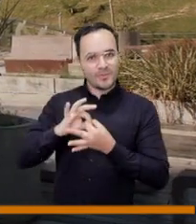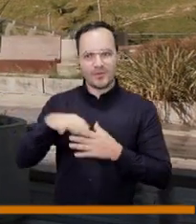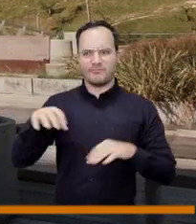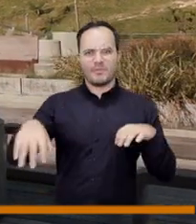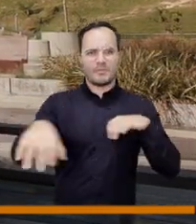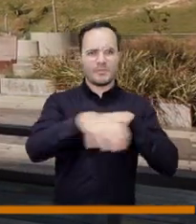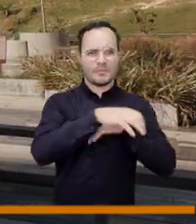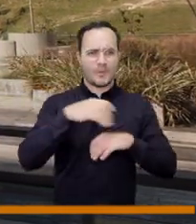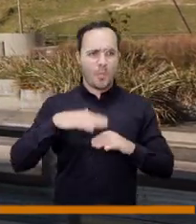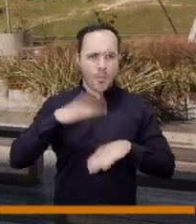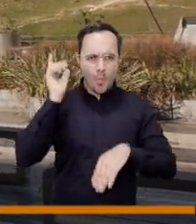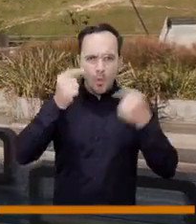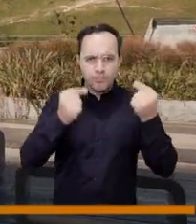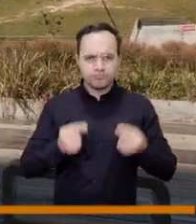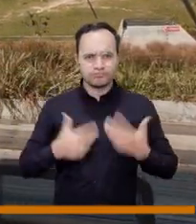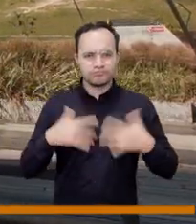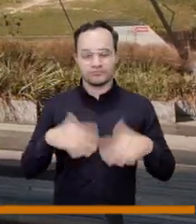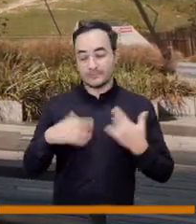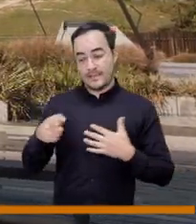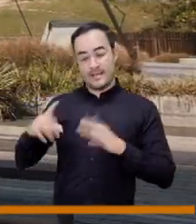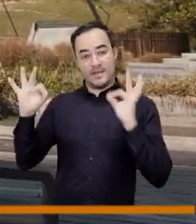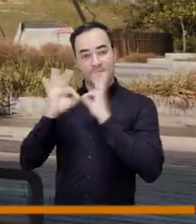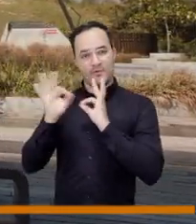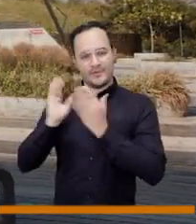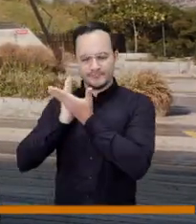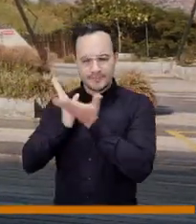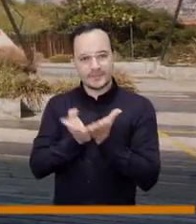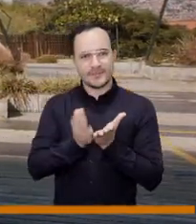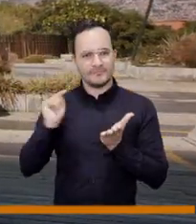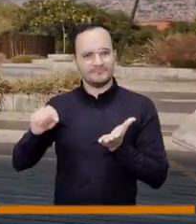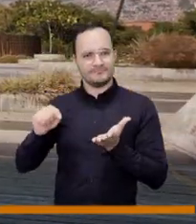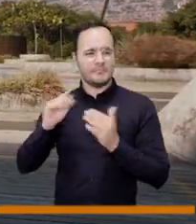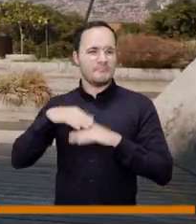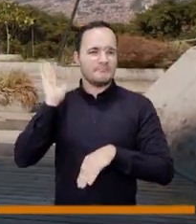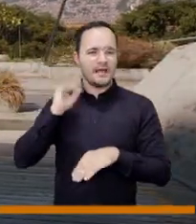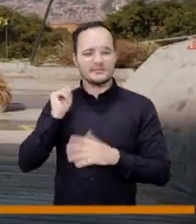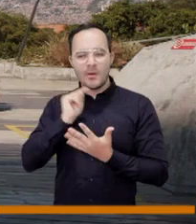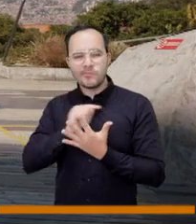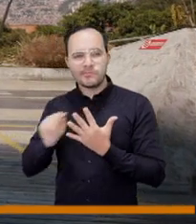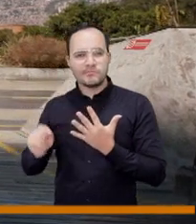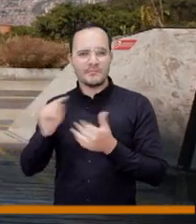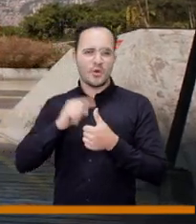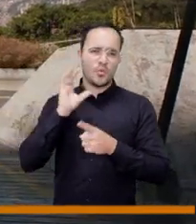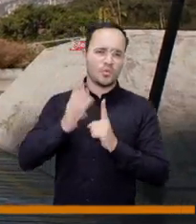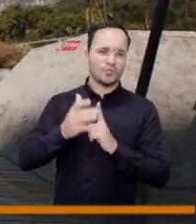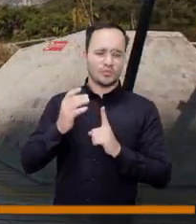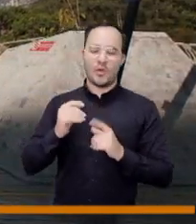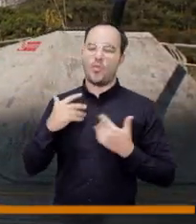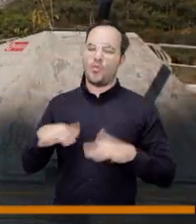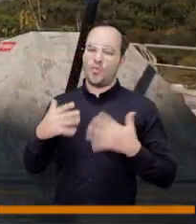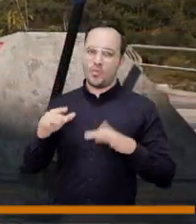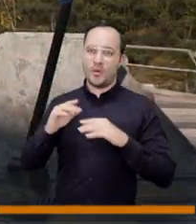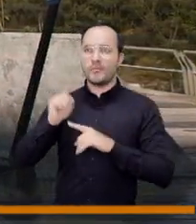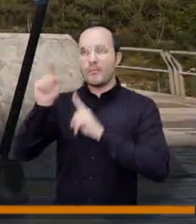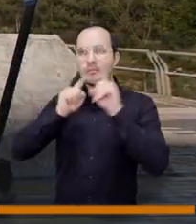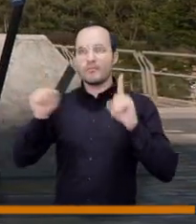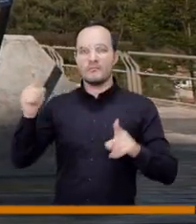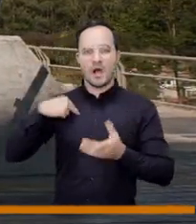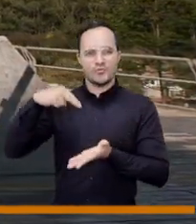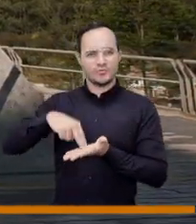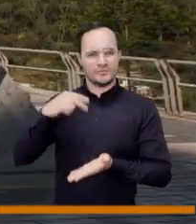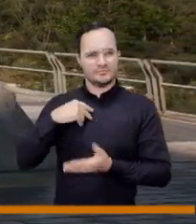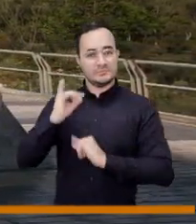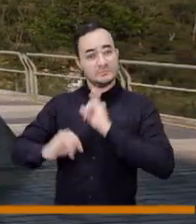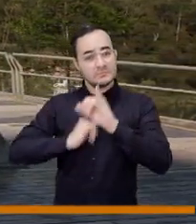públicas un espacio para la promoción de la creación literaria con énfasis en los intercambios culturales con